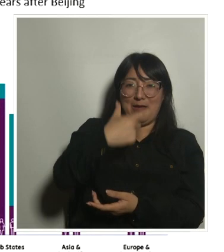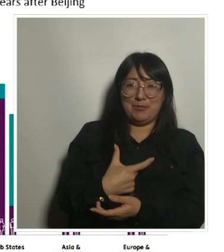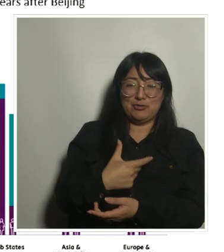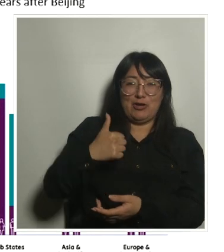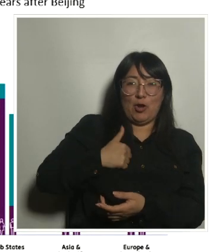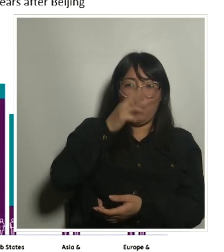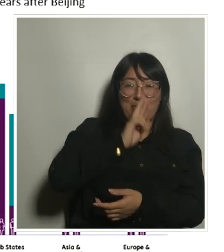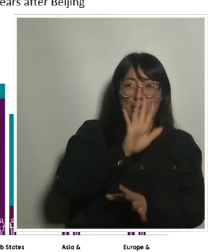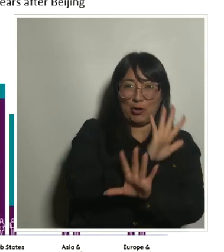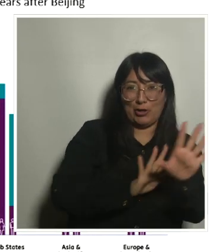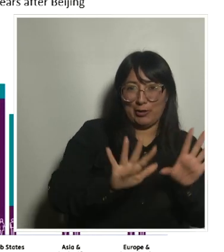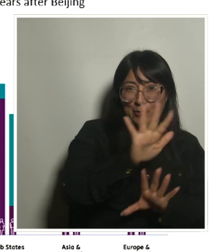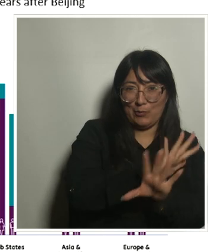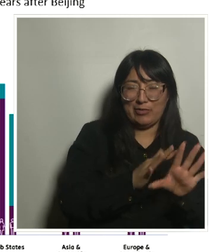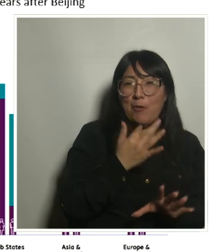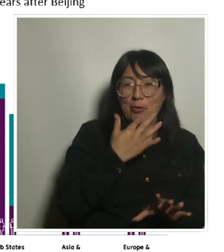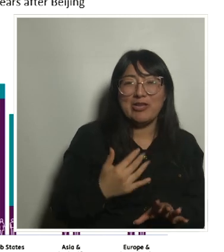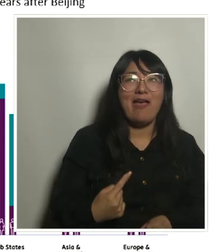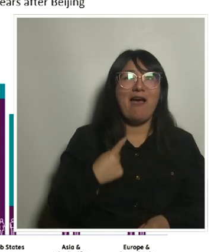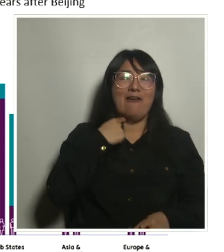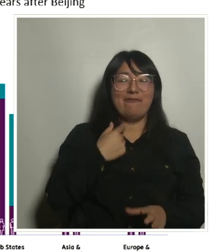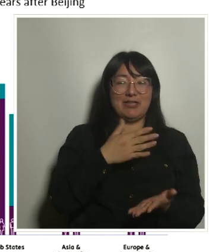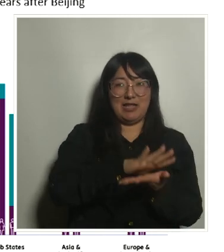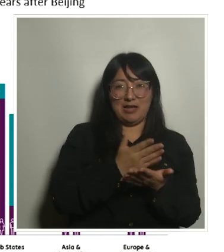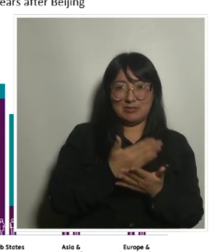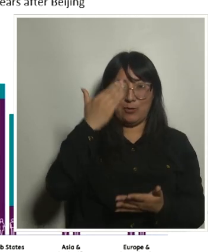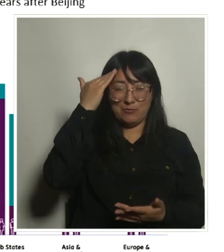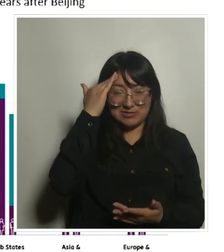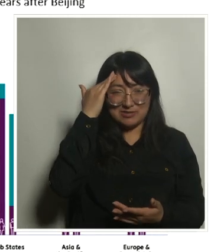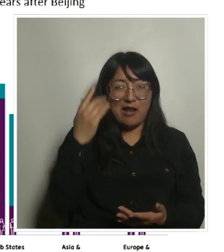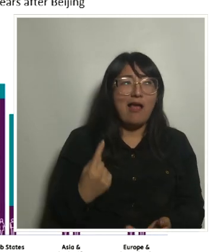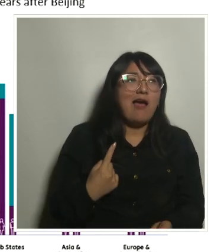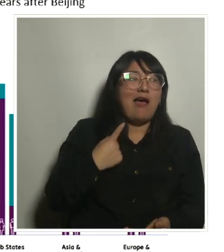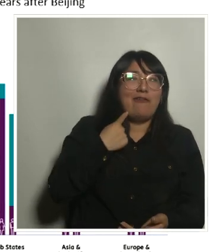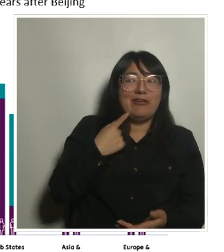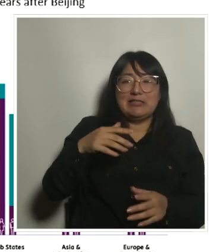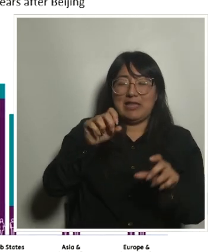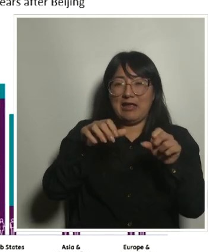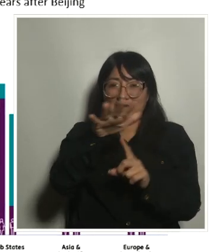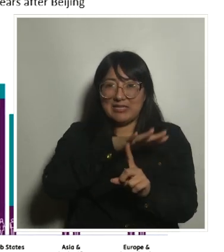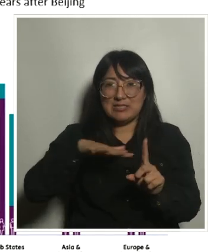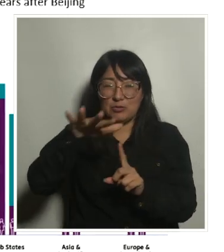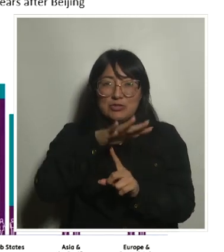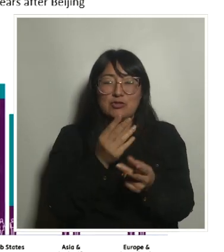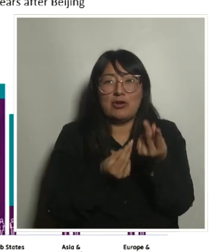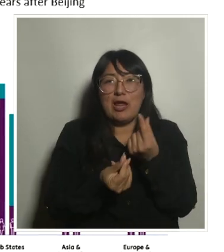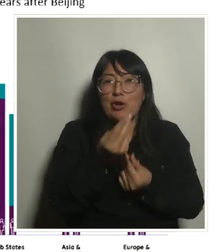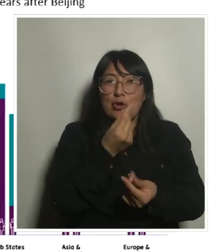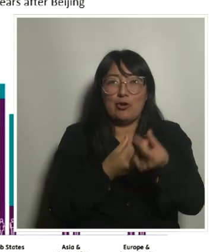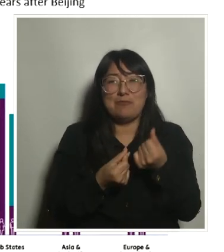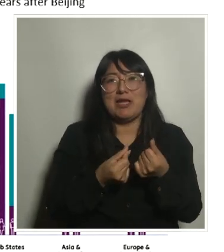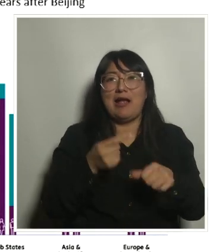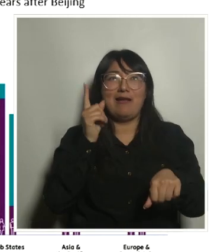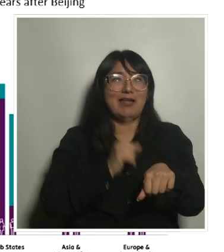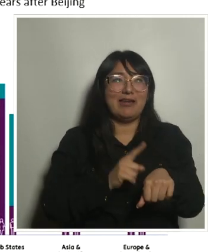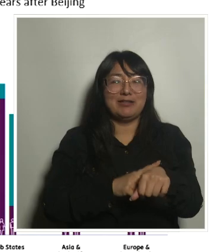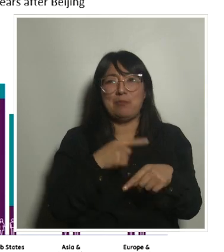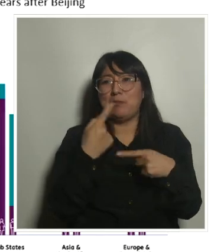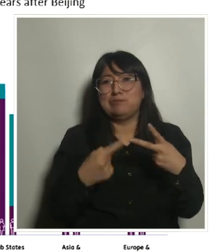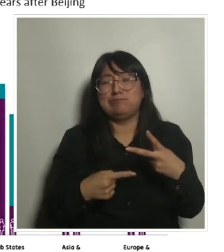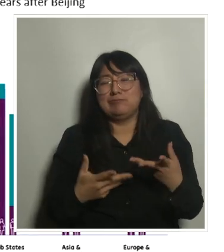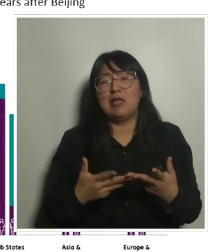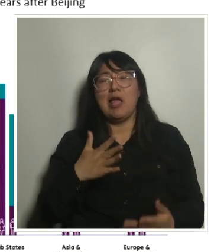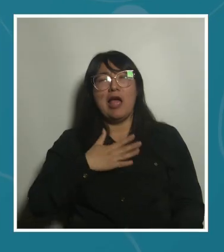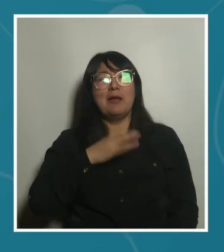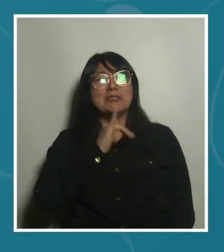peor salud física y mental, con unas peores condiciones económicas y con una pobreza de tiempo. A mí